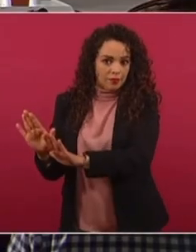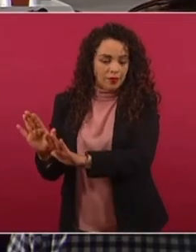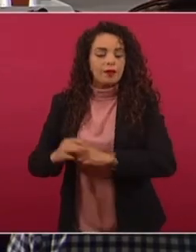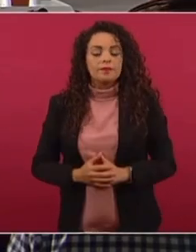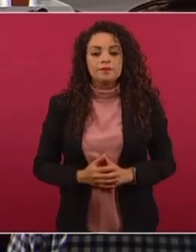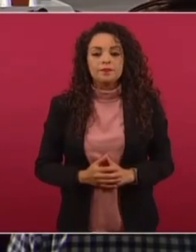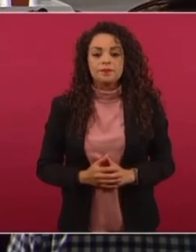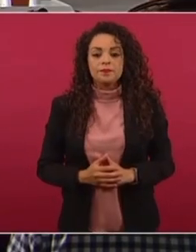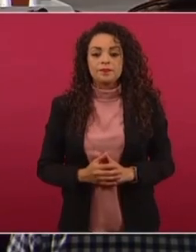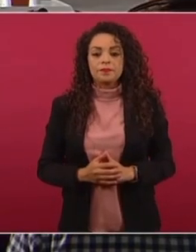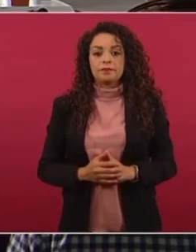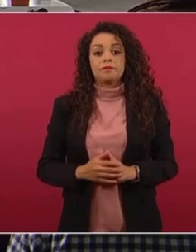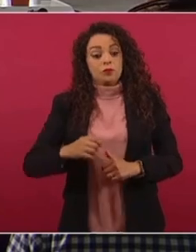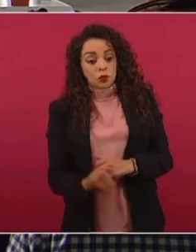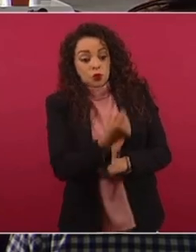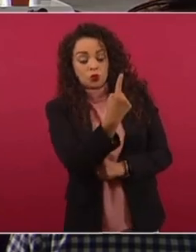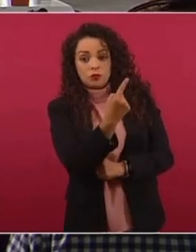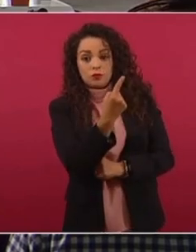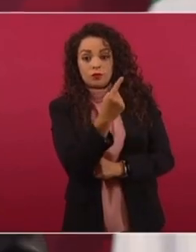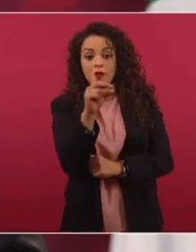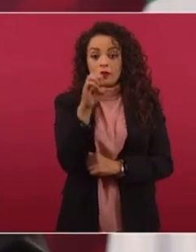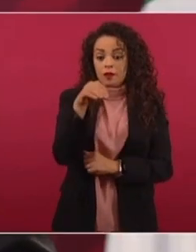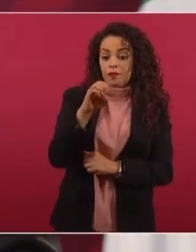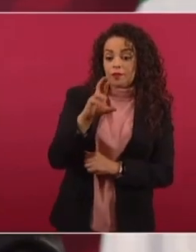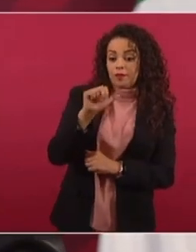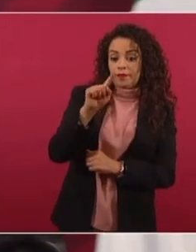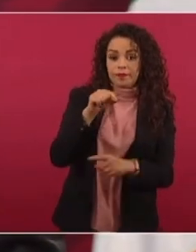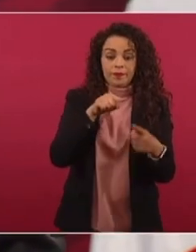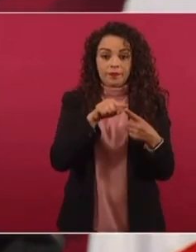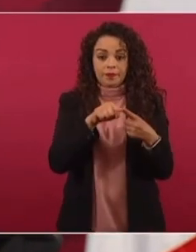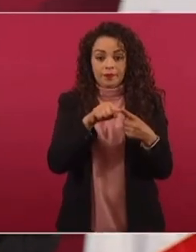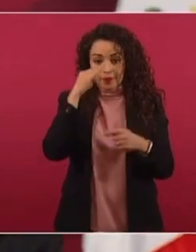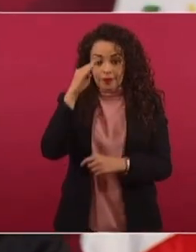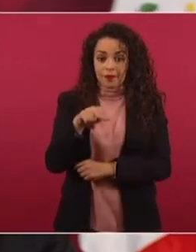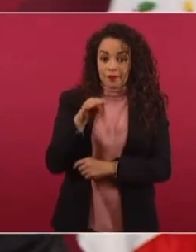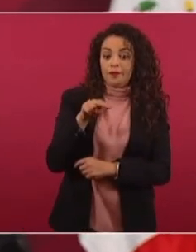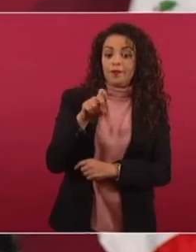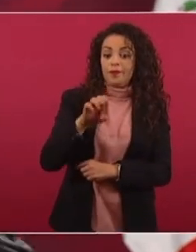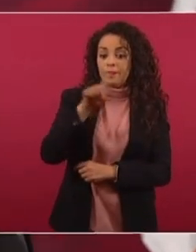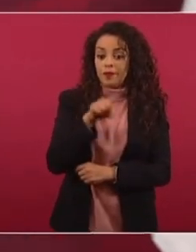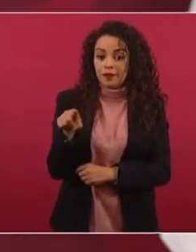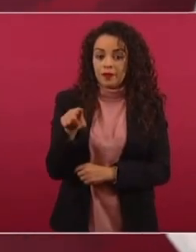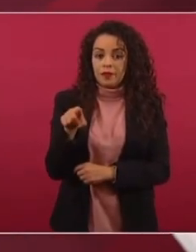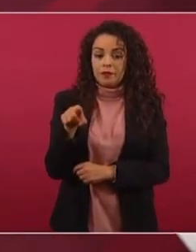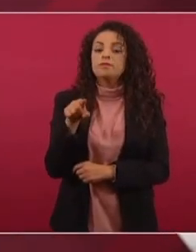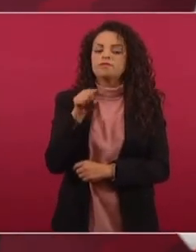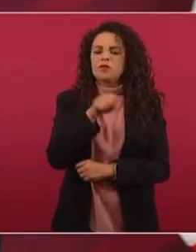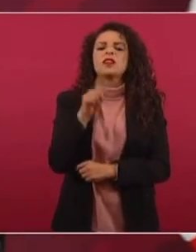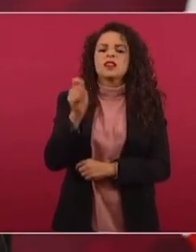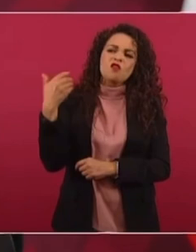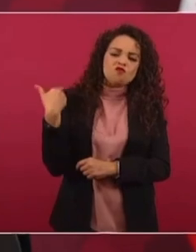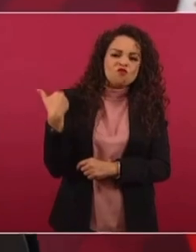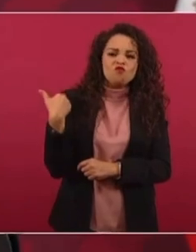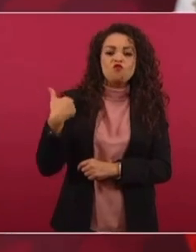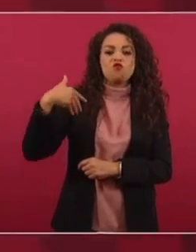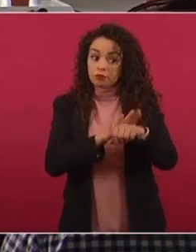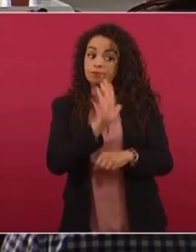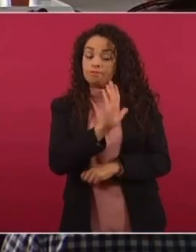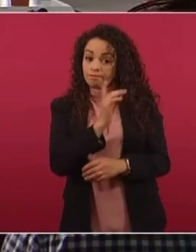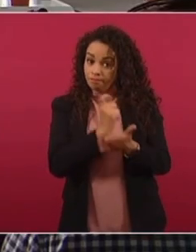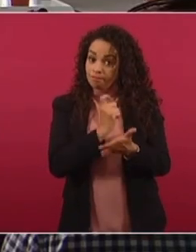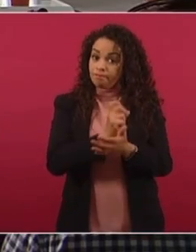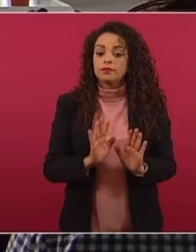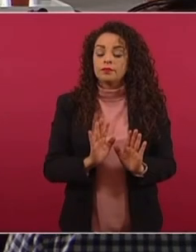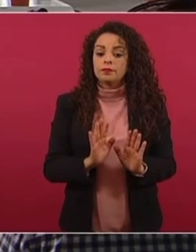También un demócrata, el señor Menéndez, que fue el que prácticamente amenazó